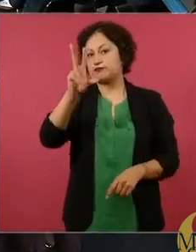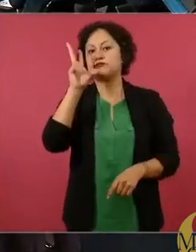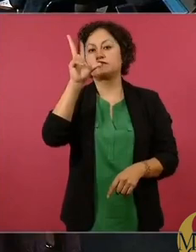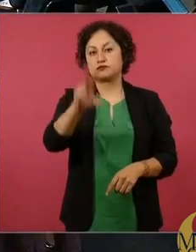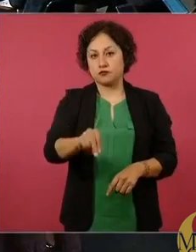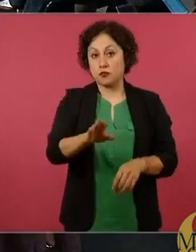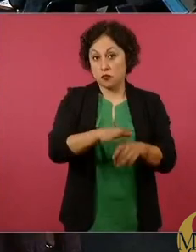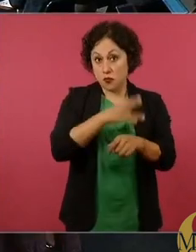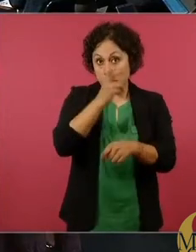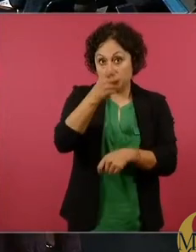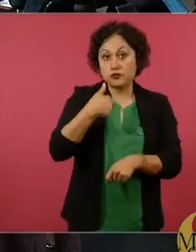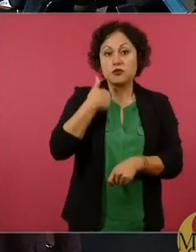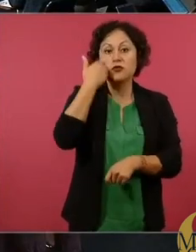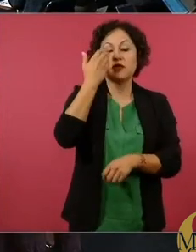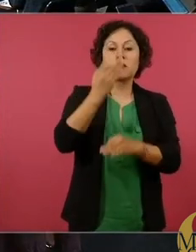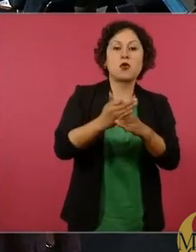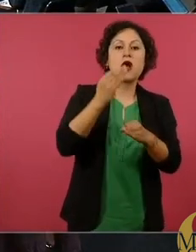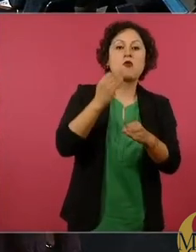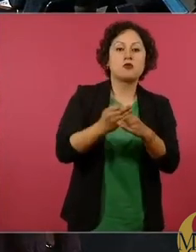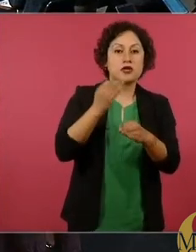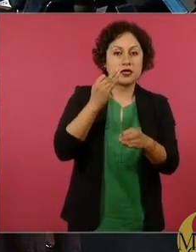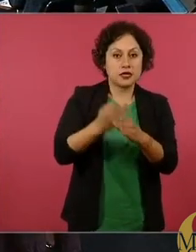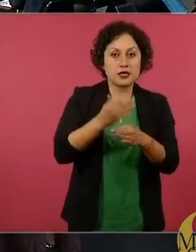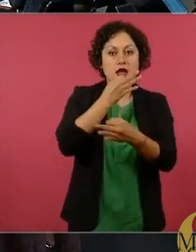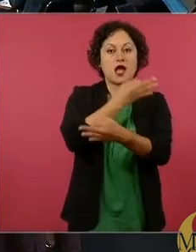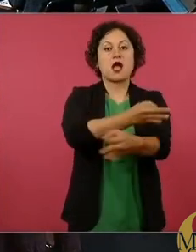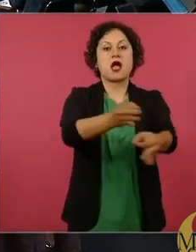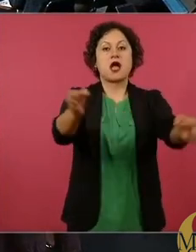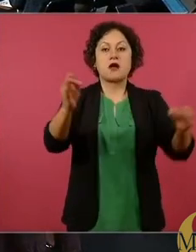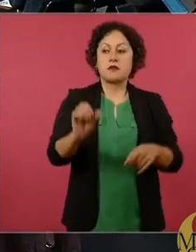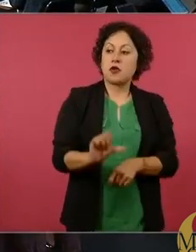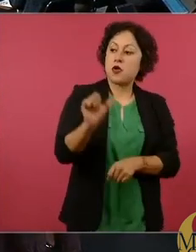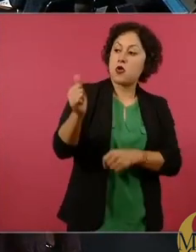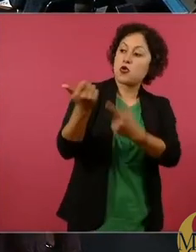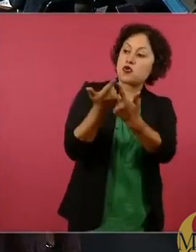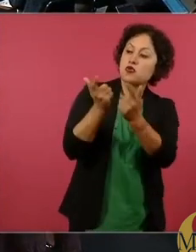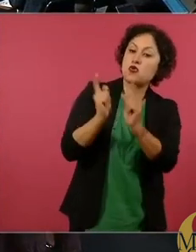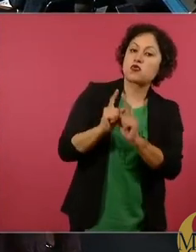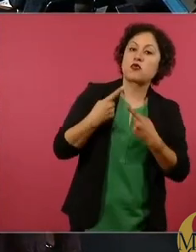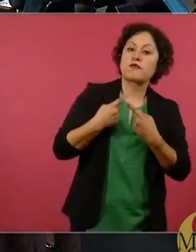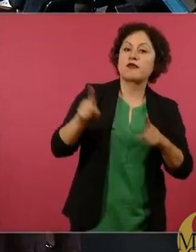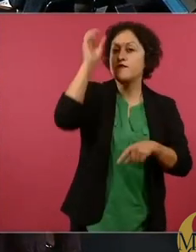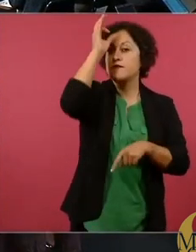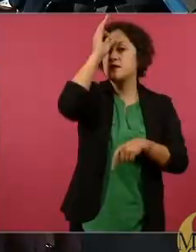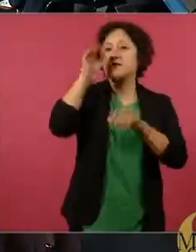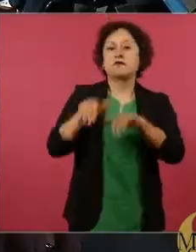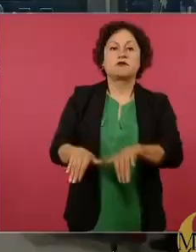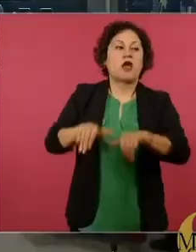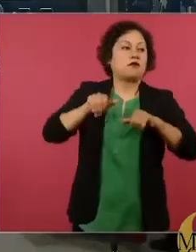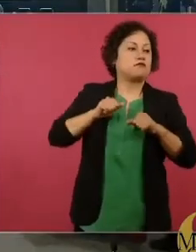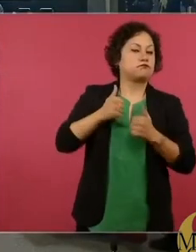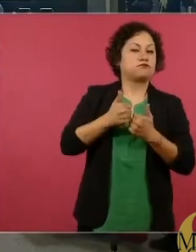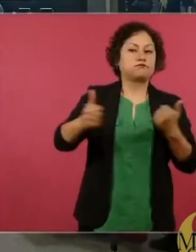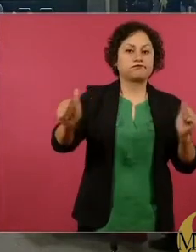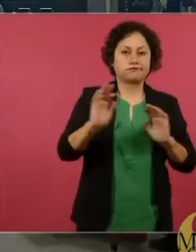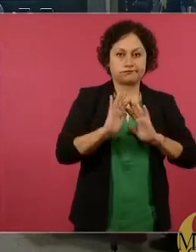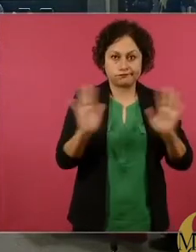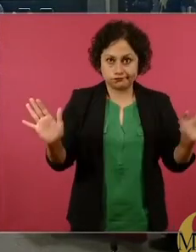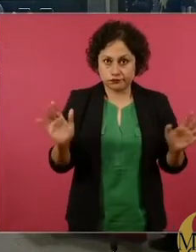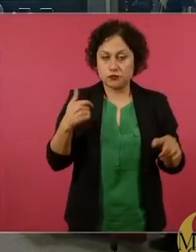ocasión que nos deslindamos de quienes proceden contrariamente a nuestra filosofía. La pregunta, señor presidente, es